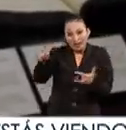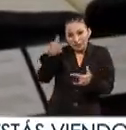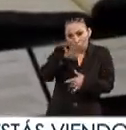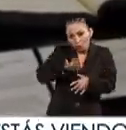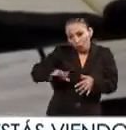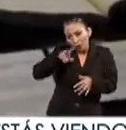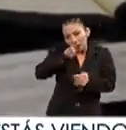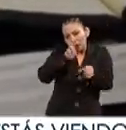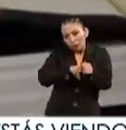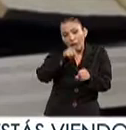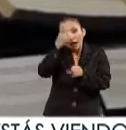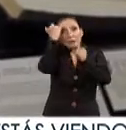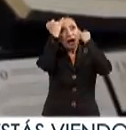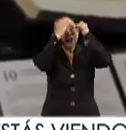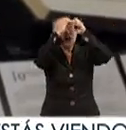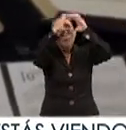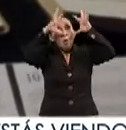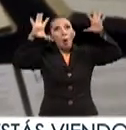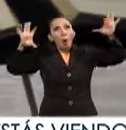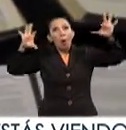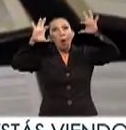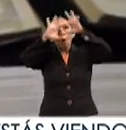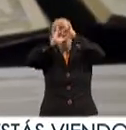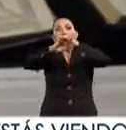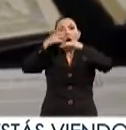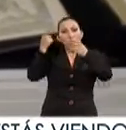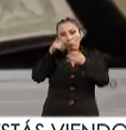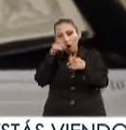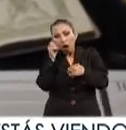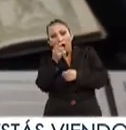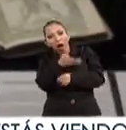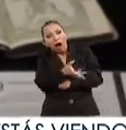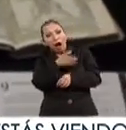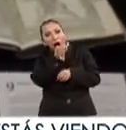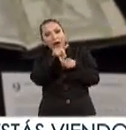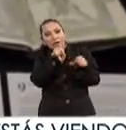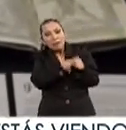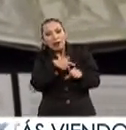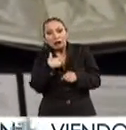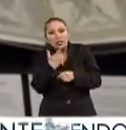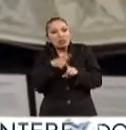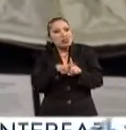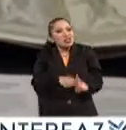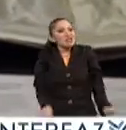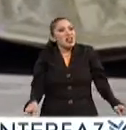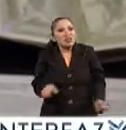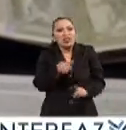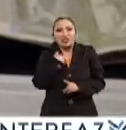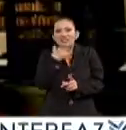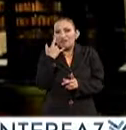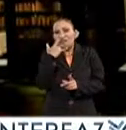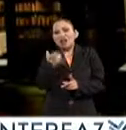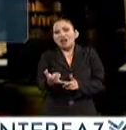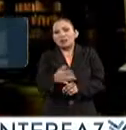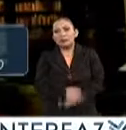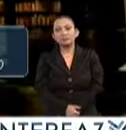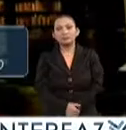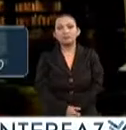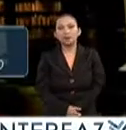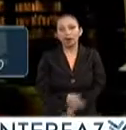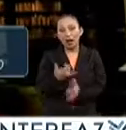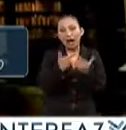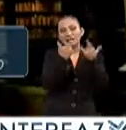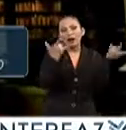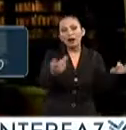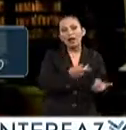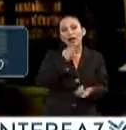naturaleza y la imaginación que engendró especies que desafiaban todas las leyes. Una historia oral